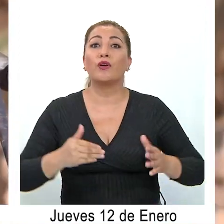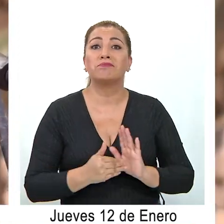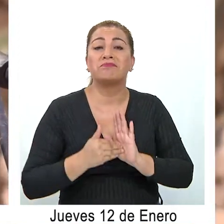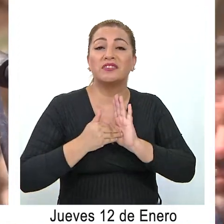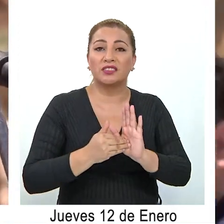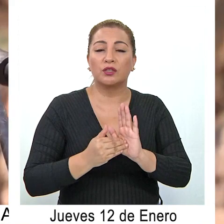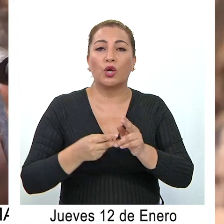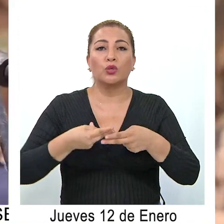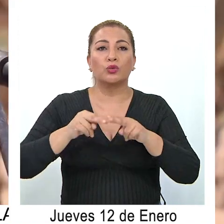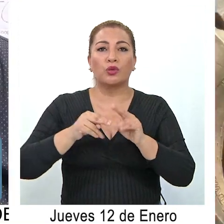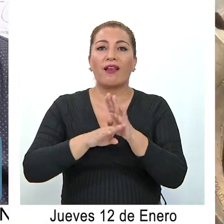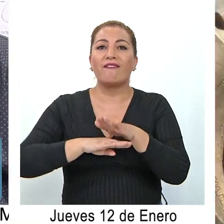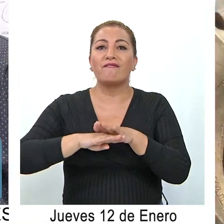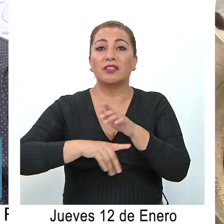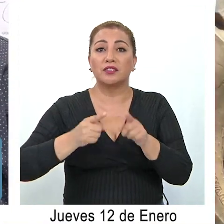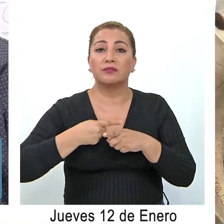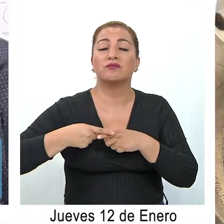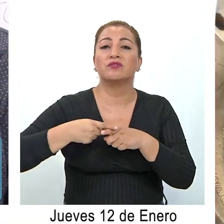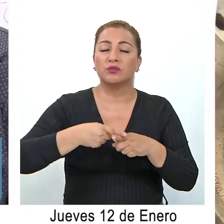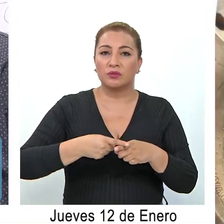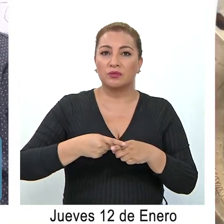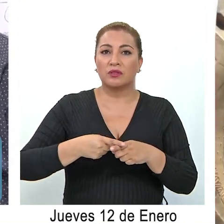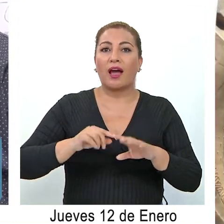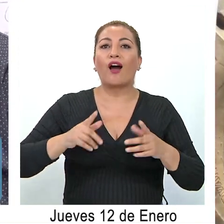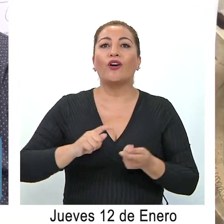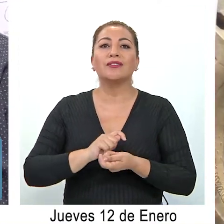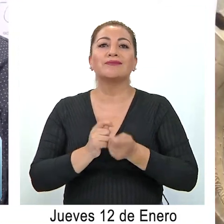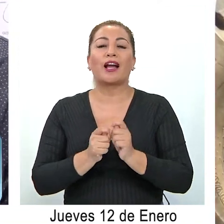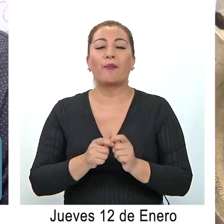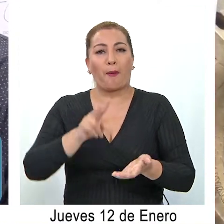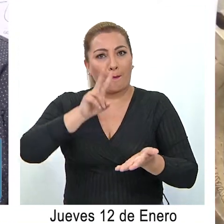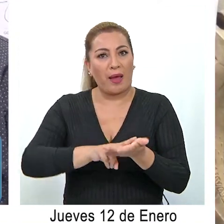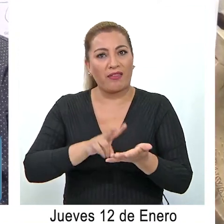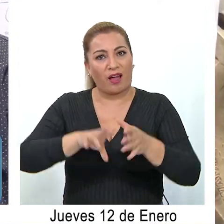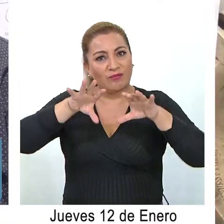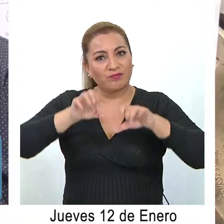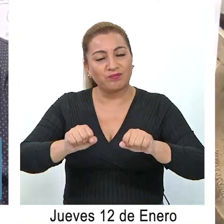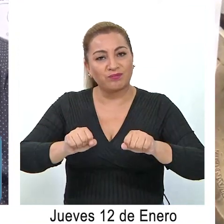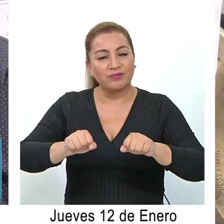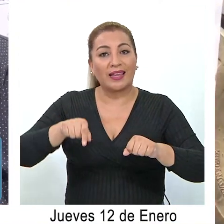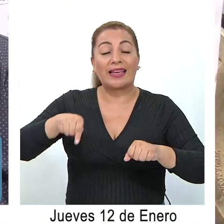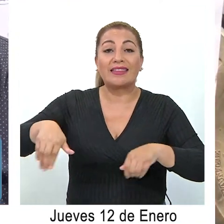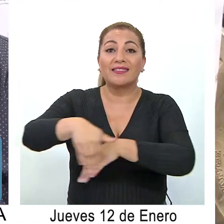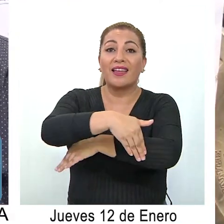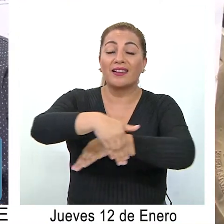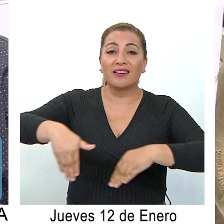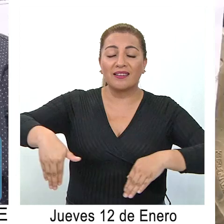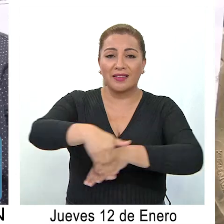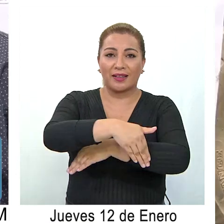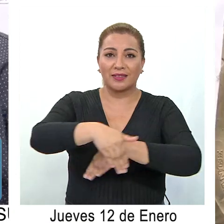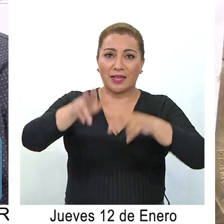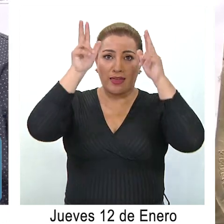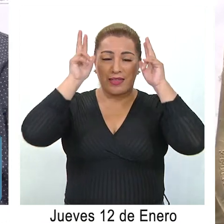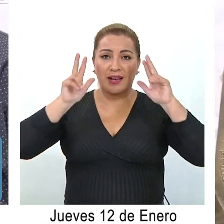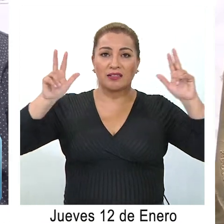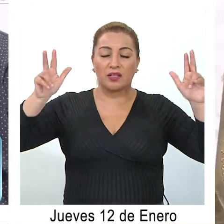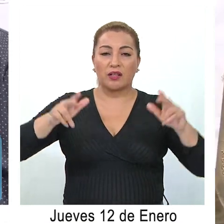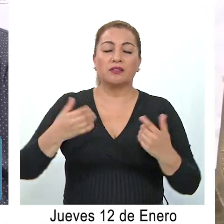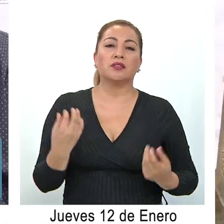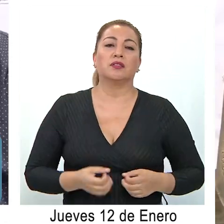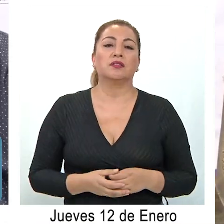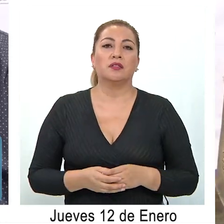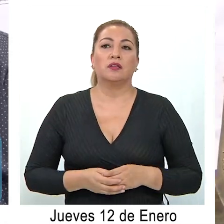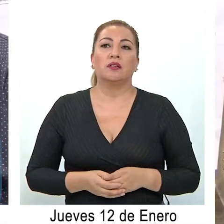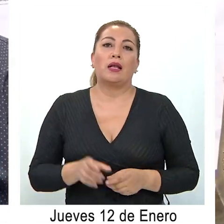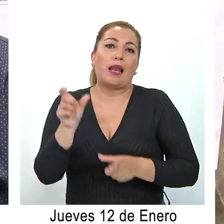y construidas desde las bases sociales, hoy se transforman en realidad y hoy esta obra que es Andrés Farías, una calle transitada por